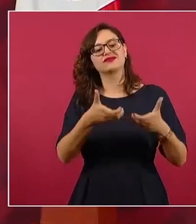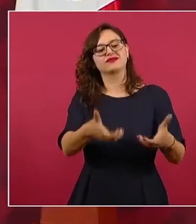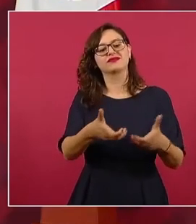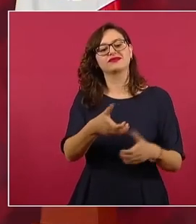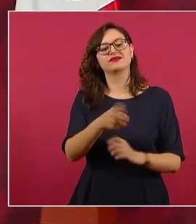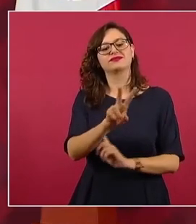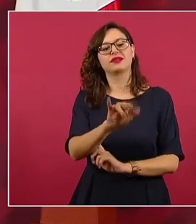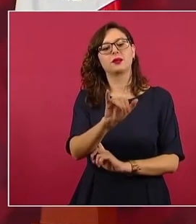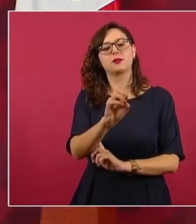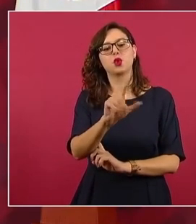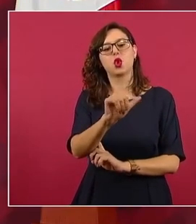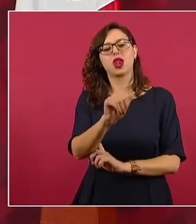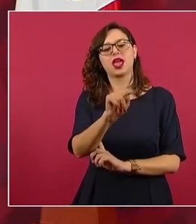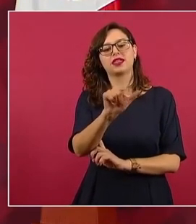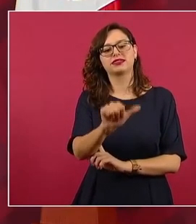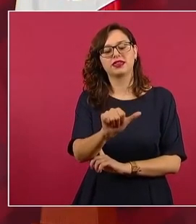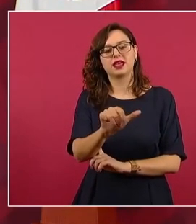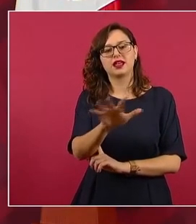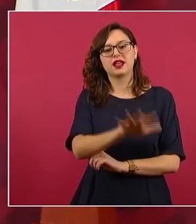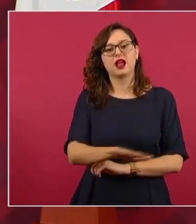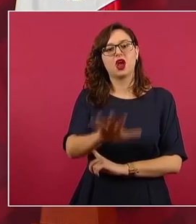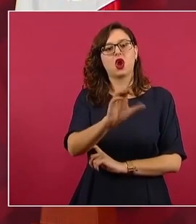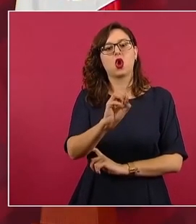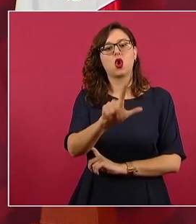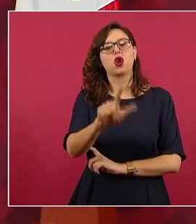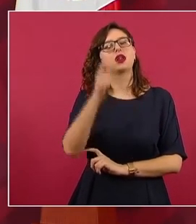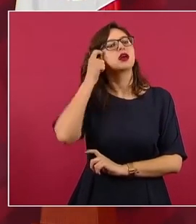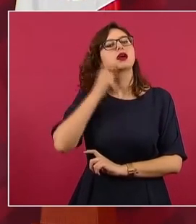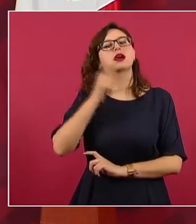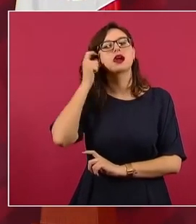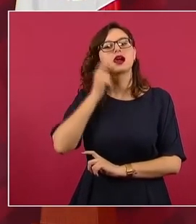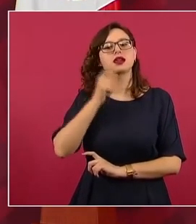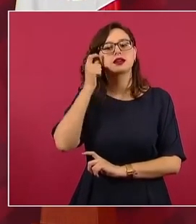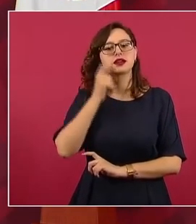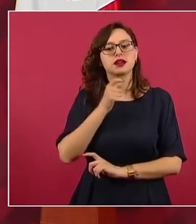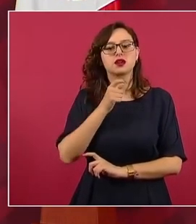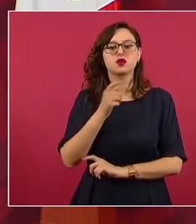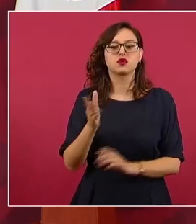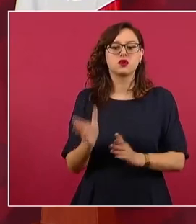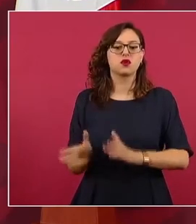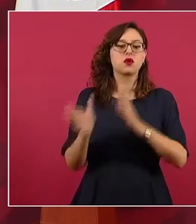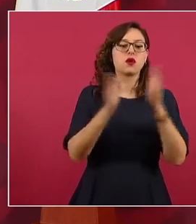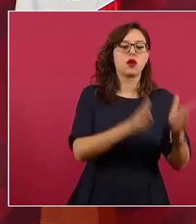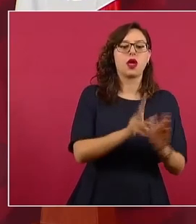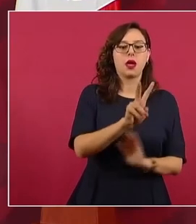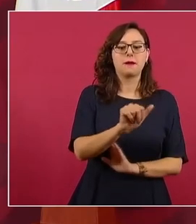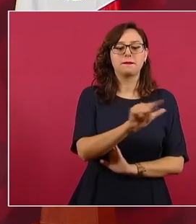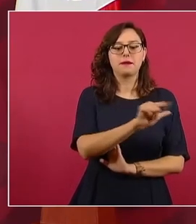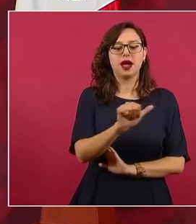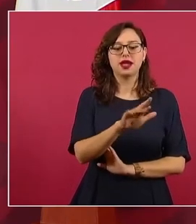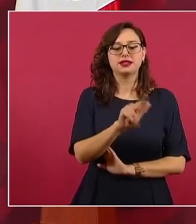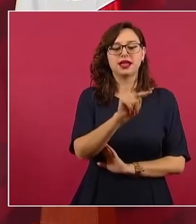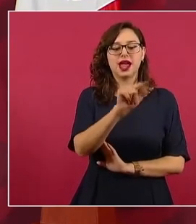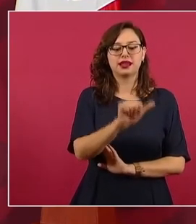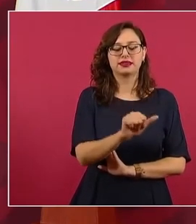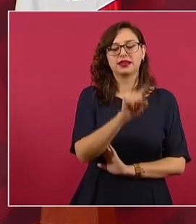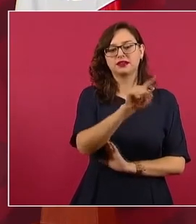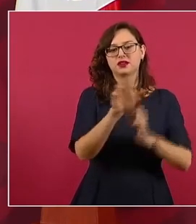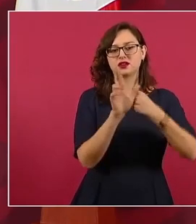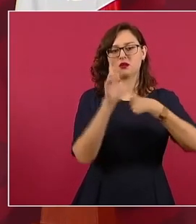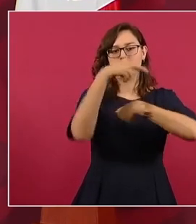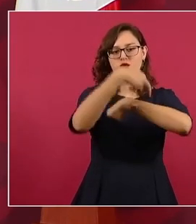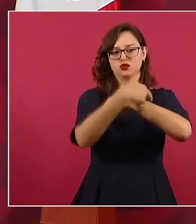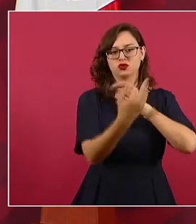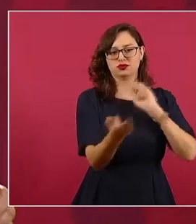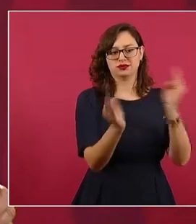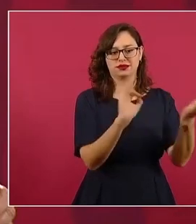Violeta de la colonia Guerrero de Vallarta, que está ahí por el Monumento a la Revolución